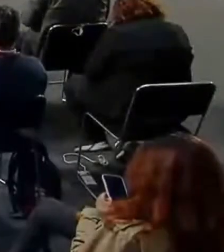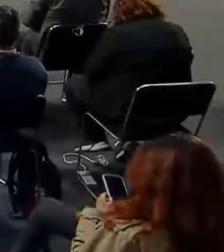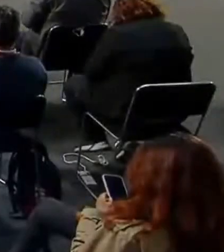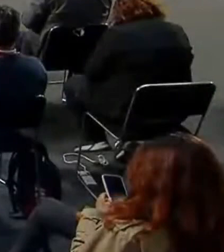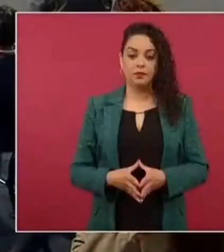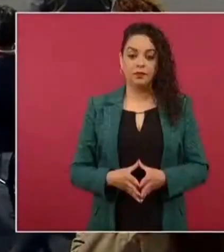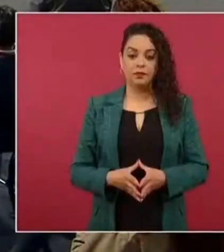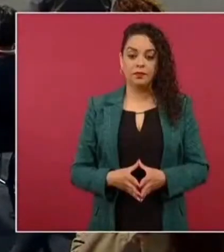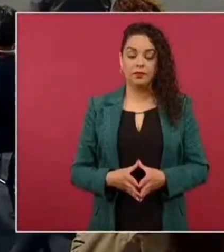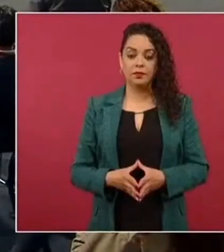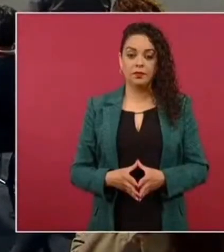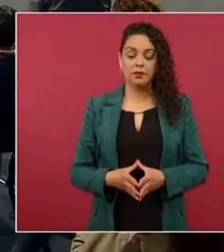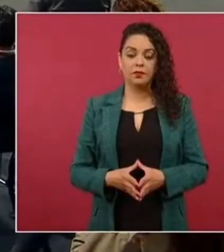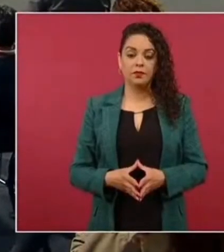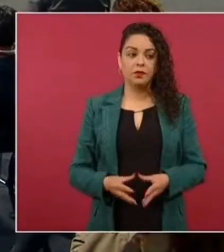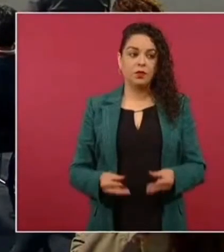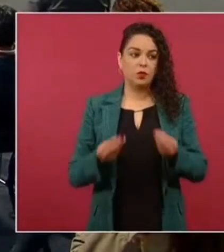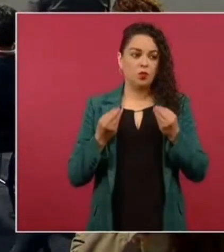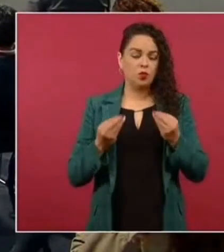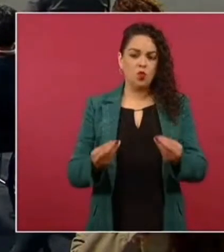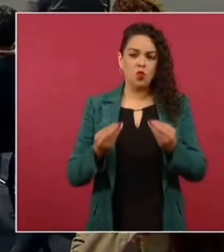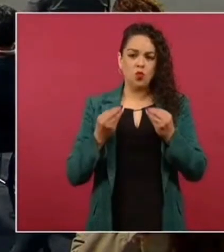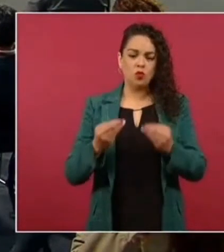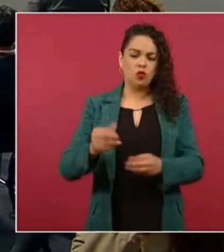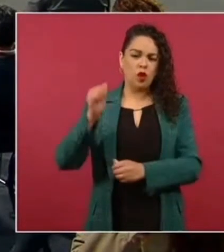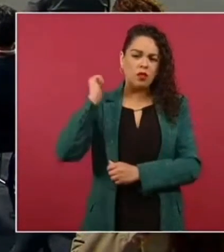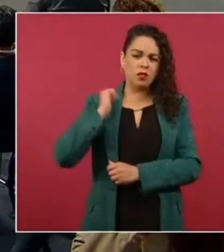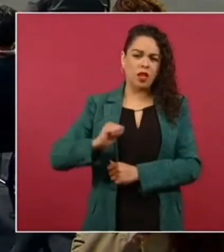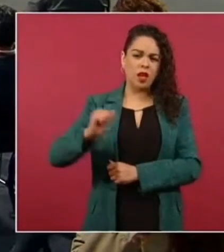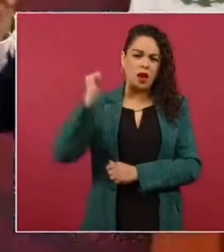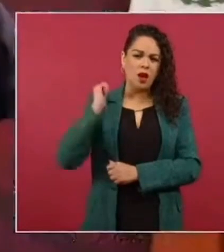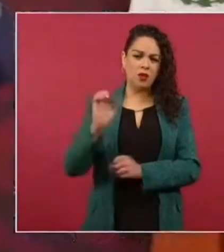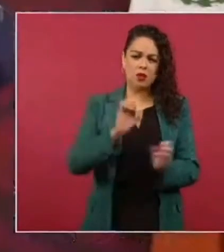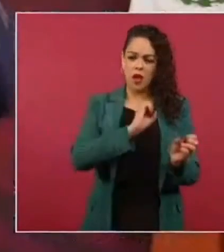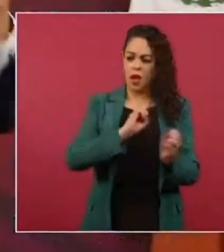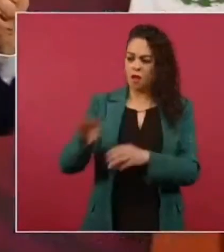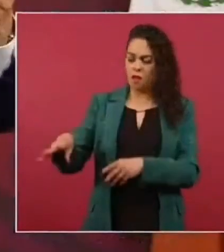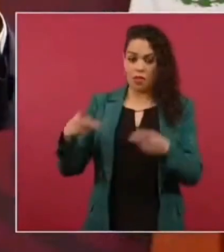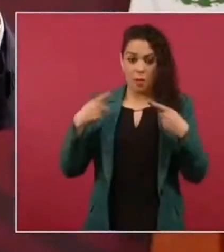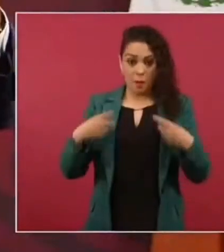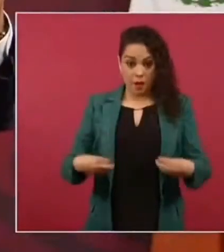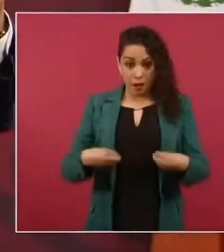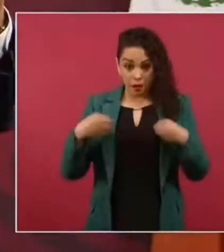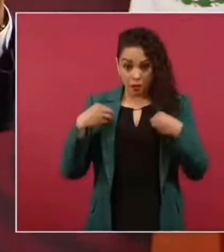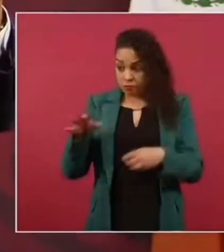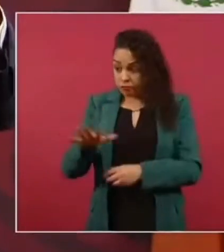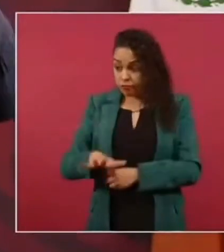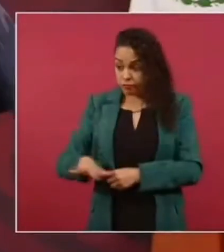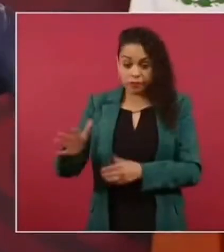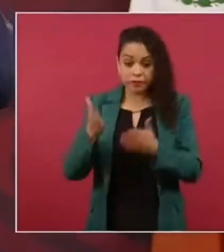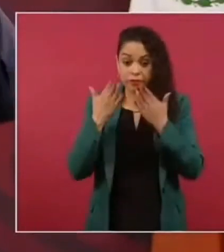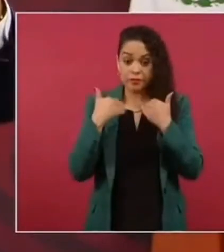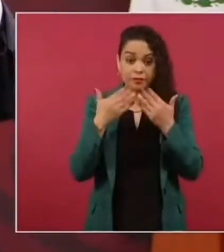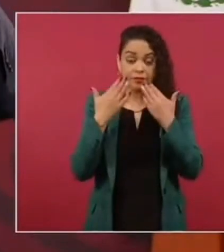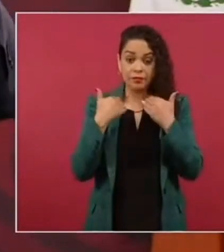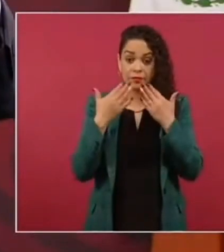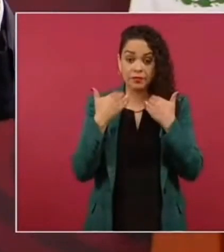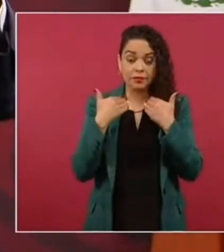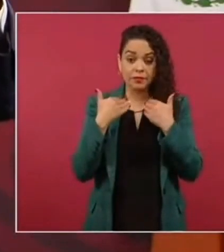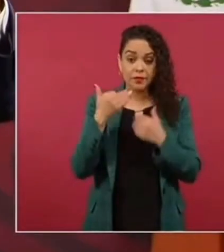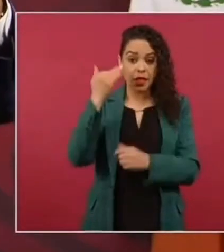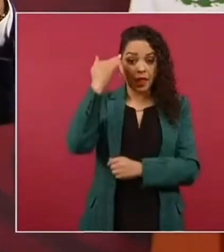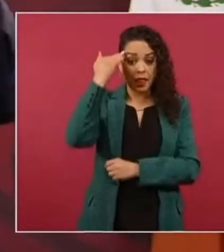no había pobladores todo Quintana Roo en el porfiriato